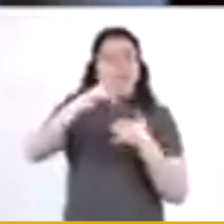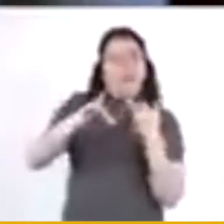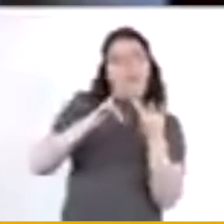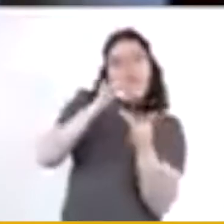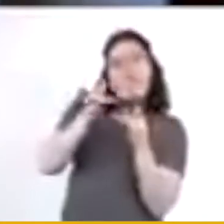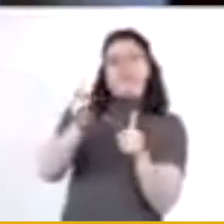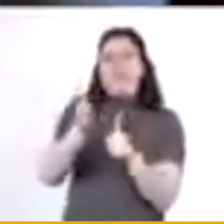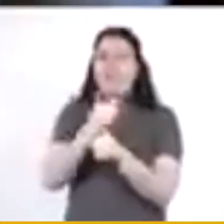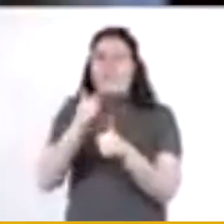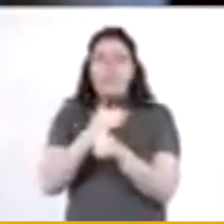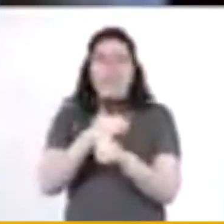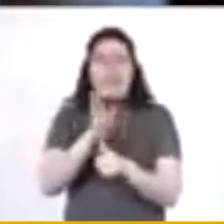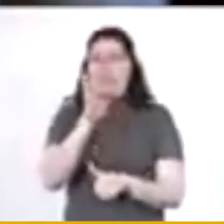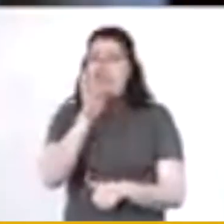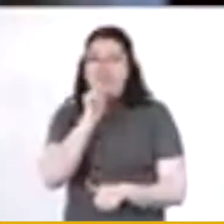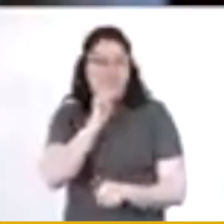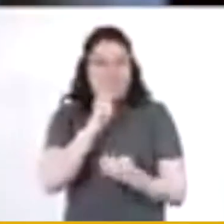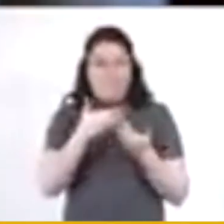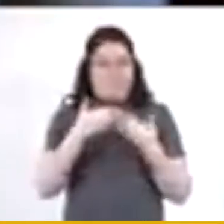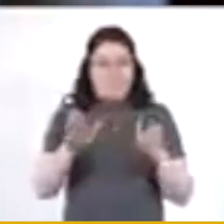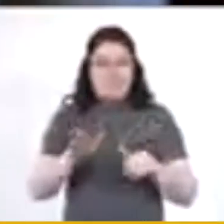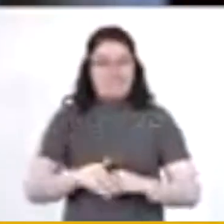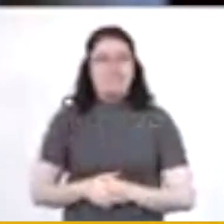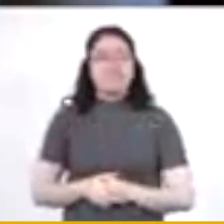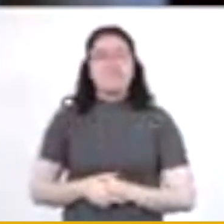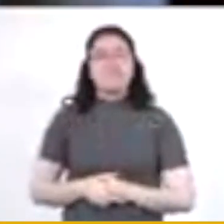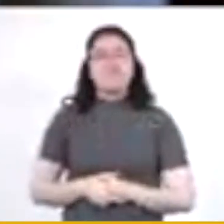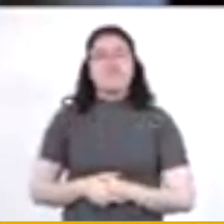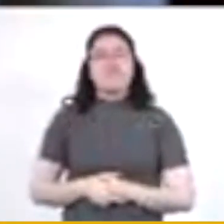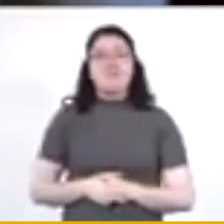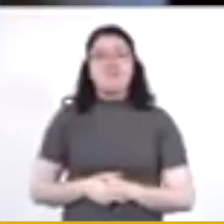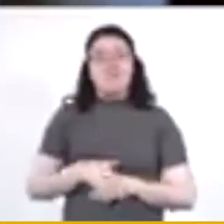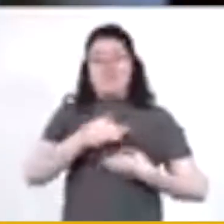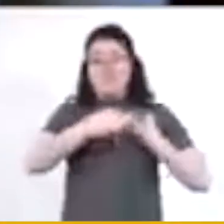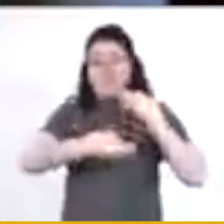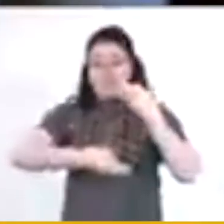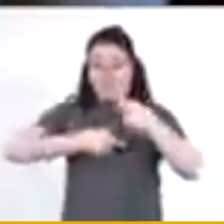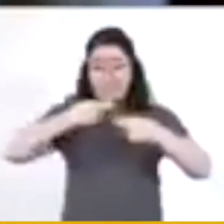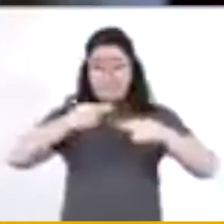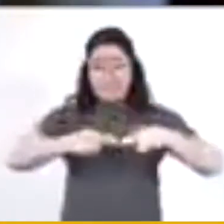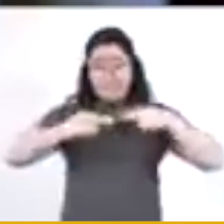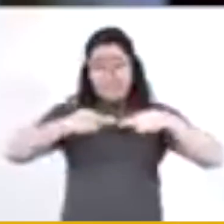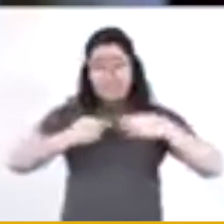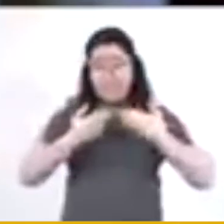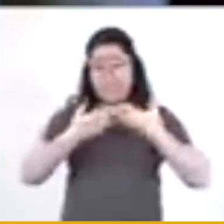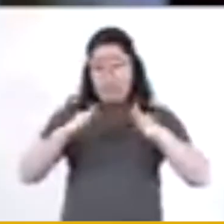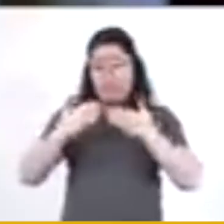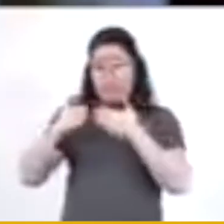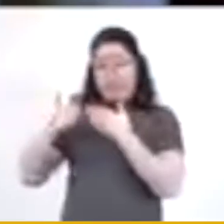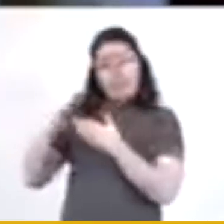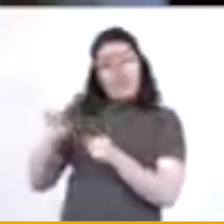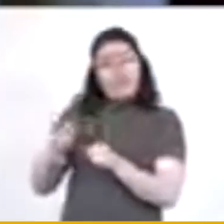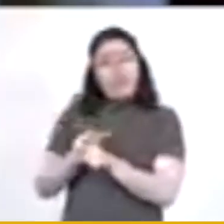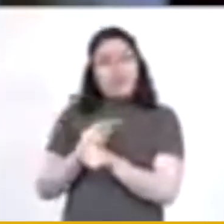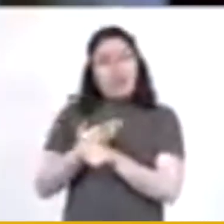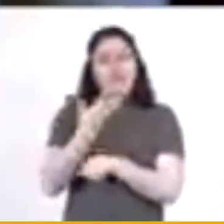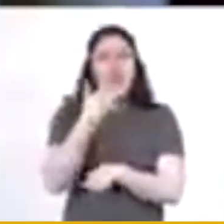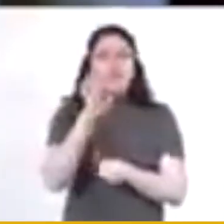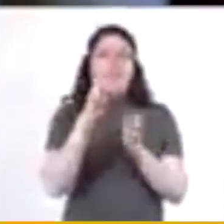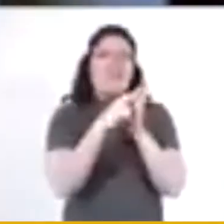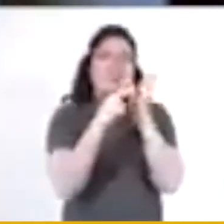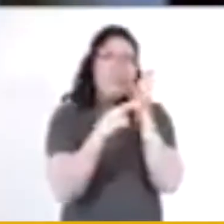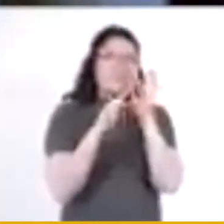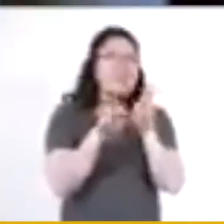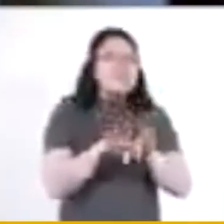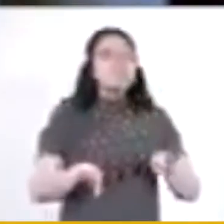discotecas tampoco pueden abrir en semáforo naranja. Para todos los negocios que abren hay 10